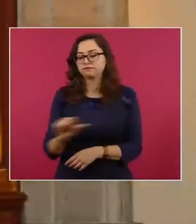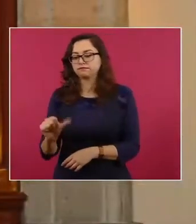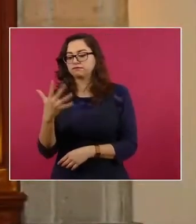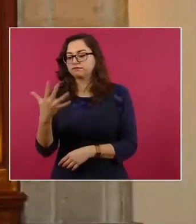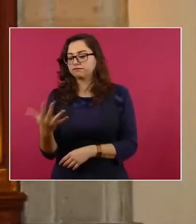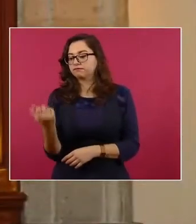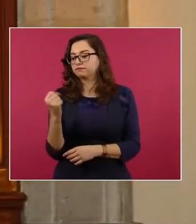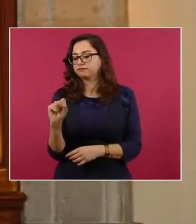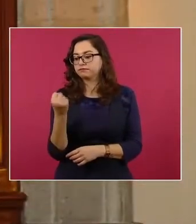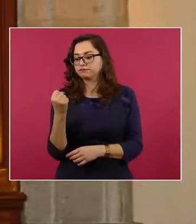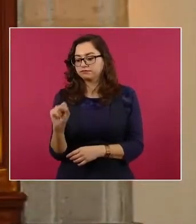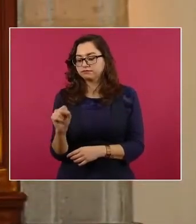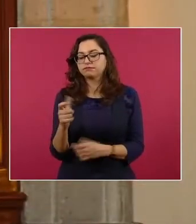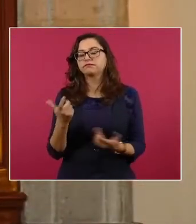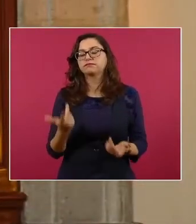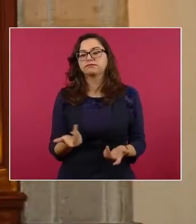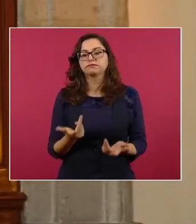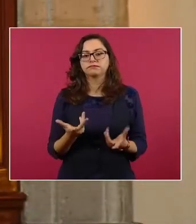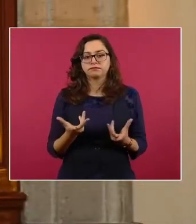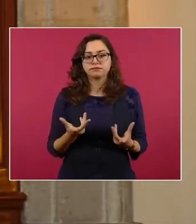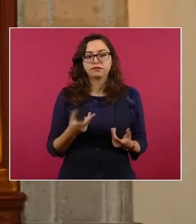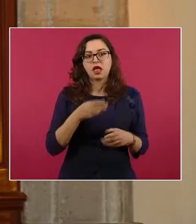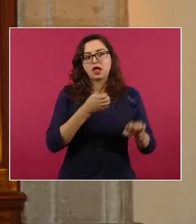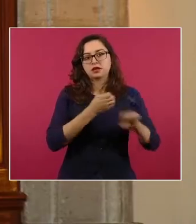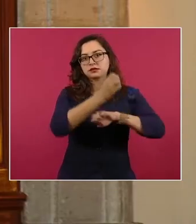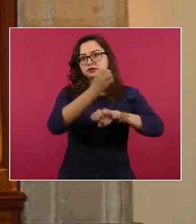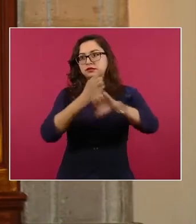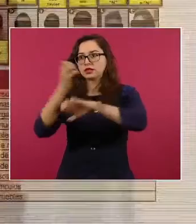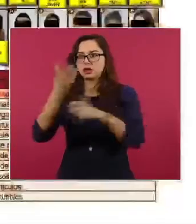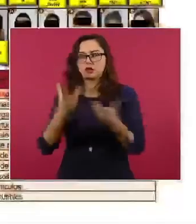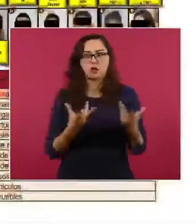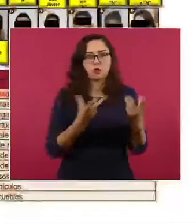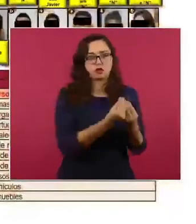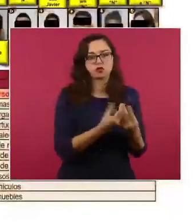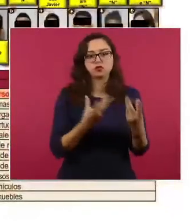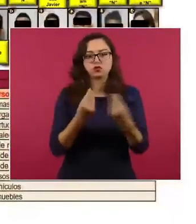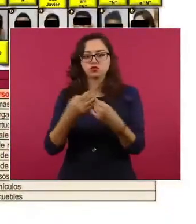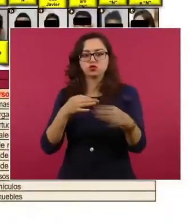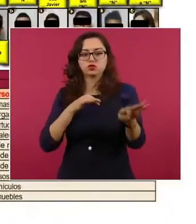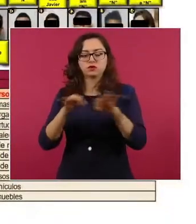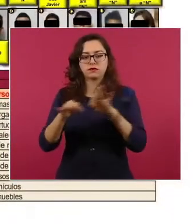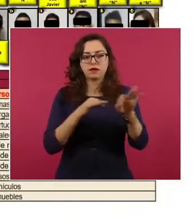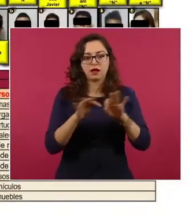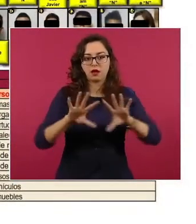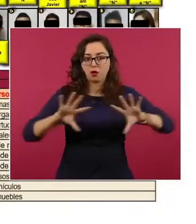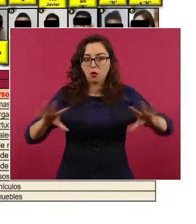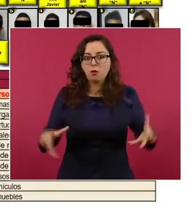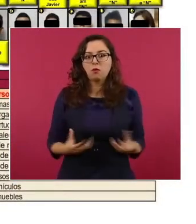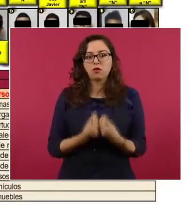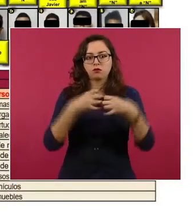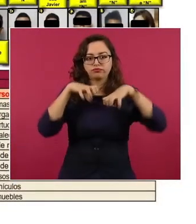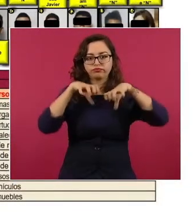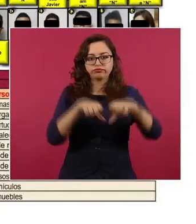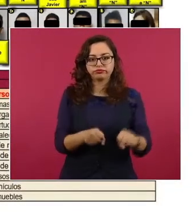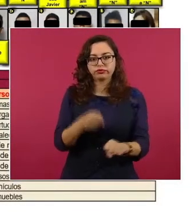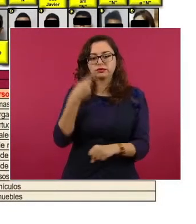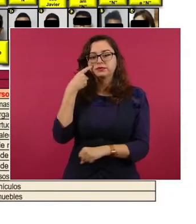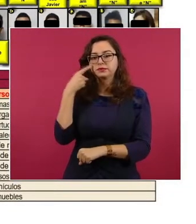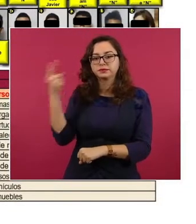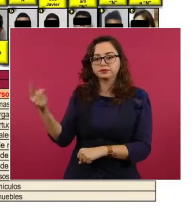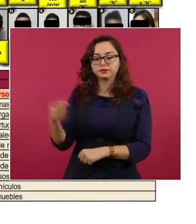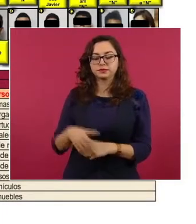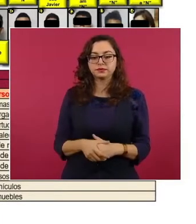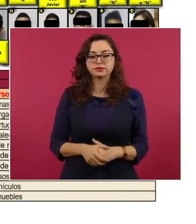en colaboración con fuerzas de seguridad locales, lograron la detención de 50 personas, el aseguramiento de